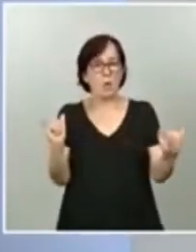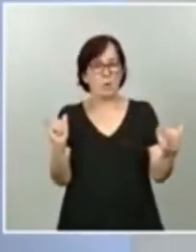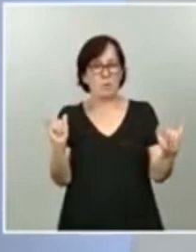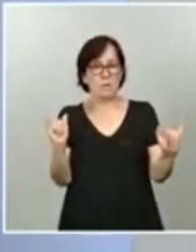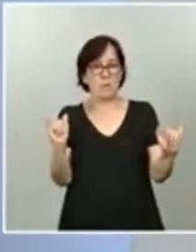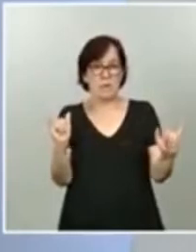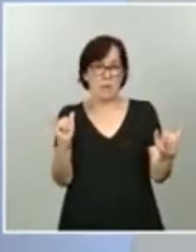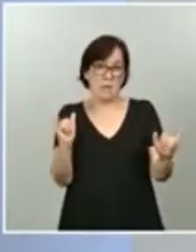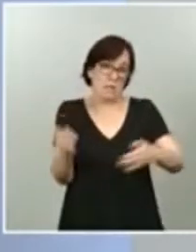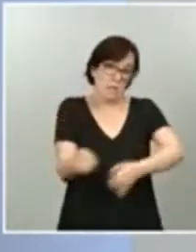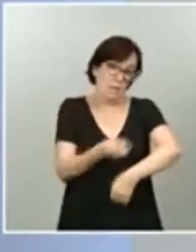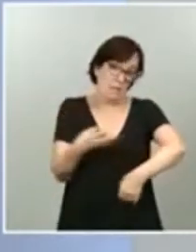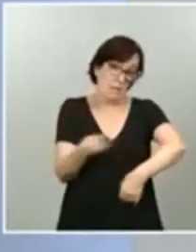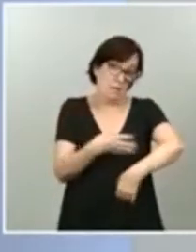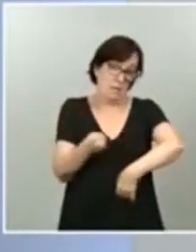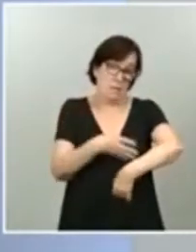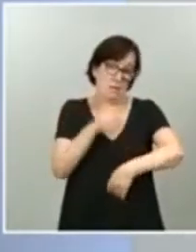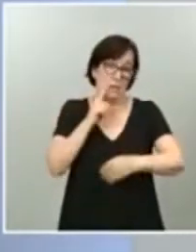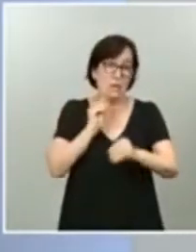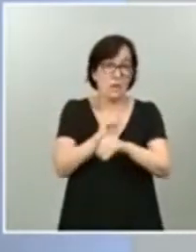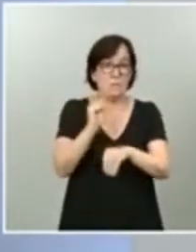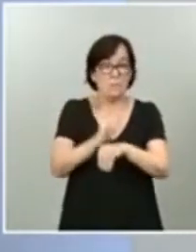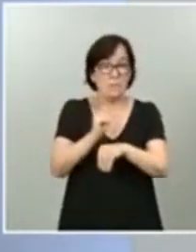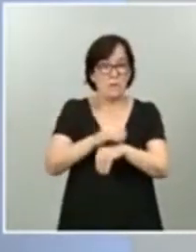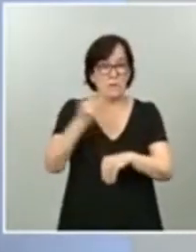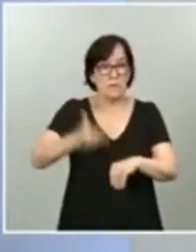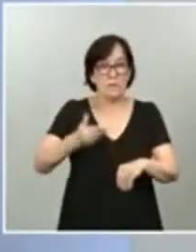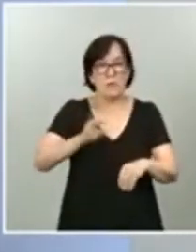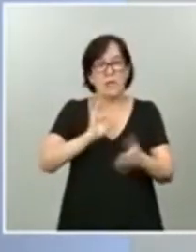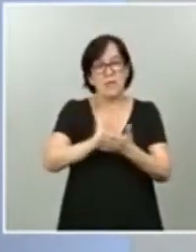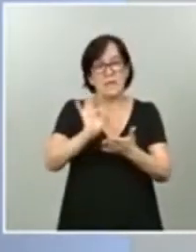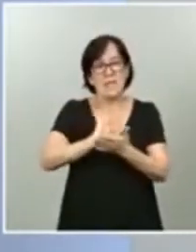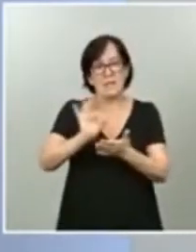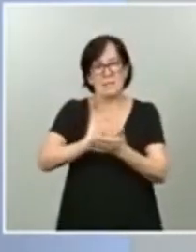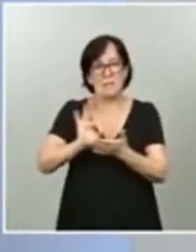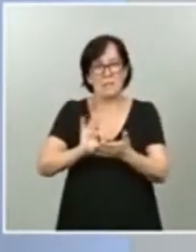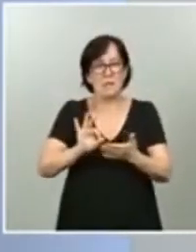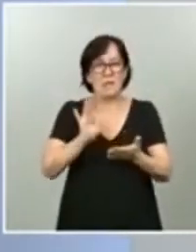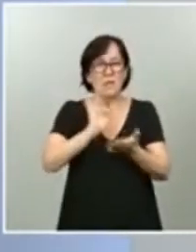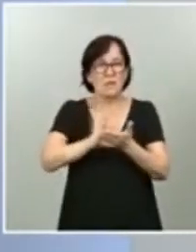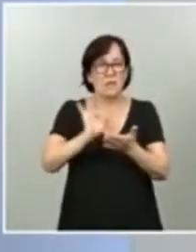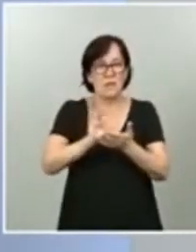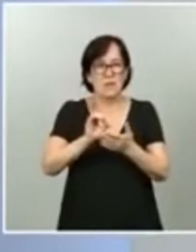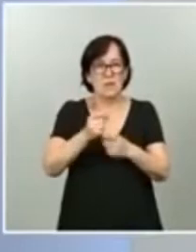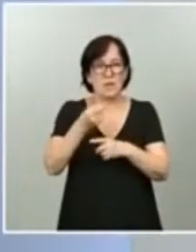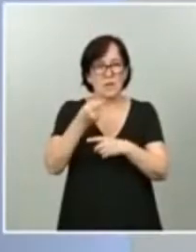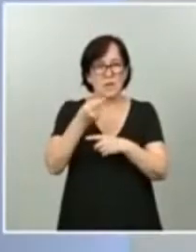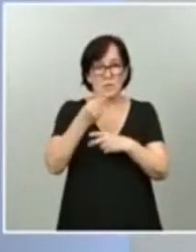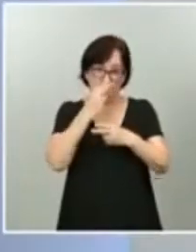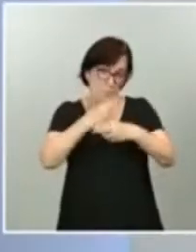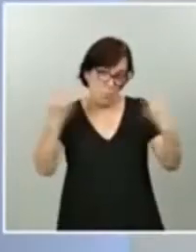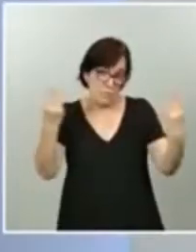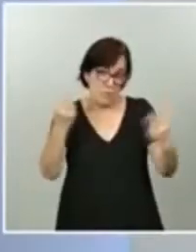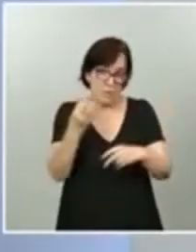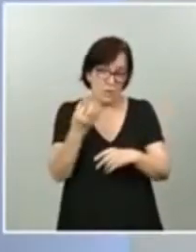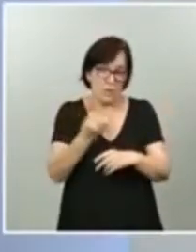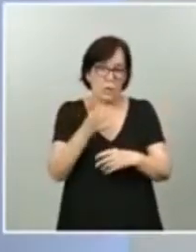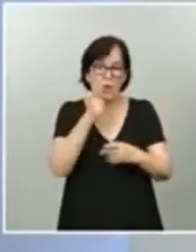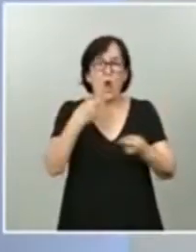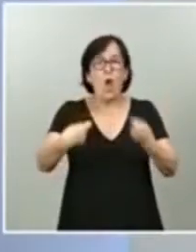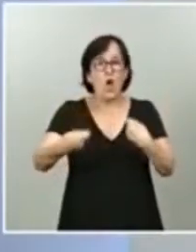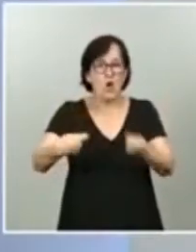mantenimiento de una parte sustancial de los servicios, tanto los servicios de obligaciones de servicio público como los comerciales.